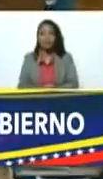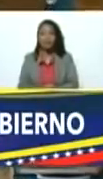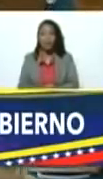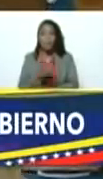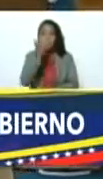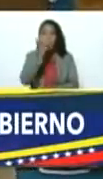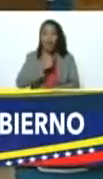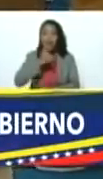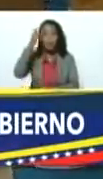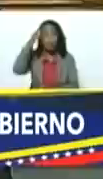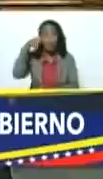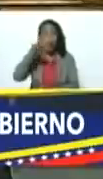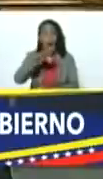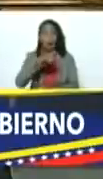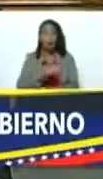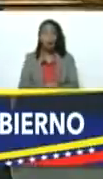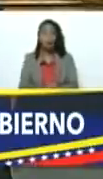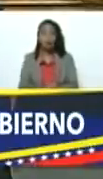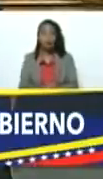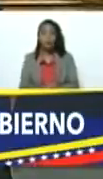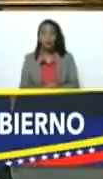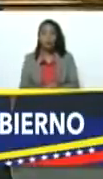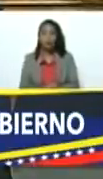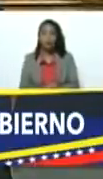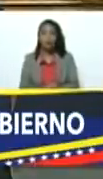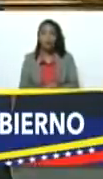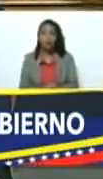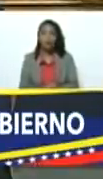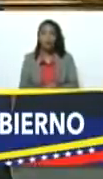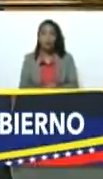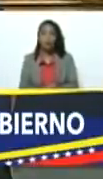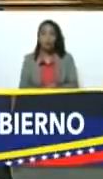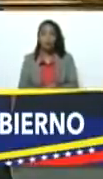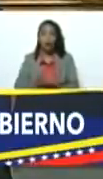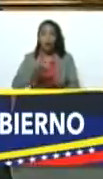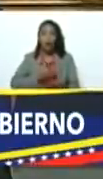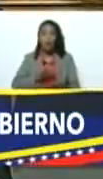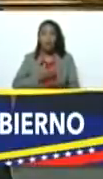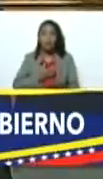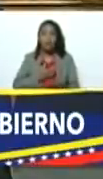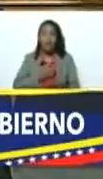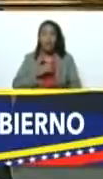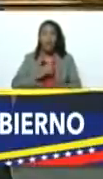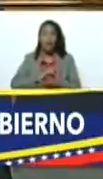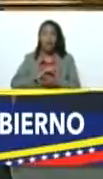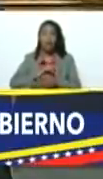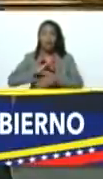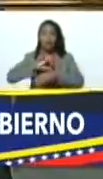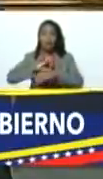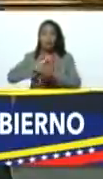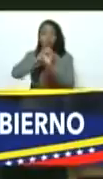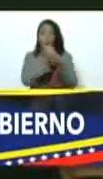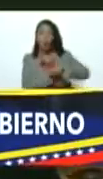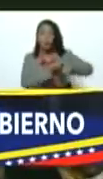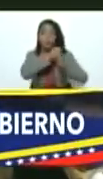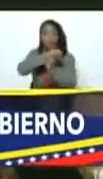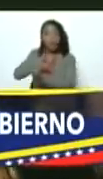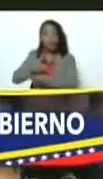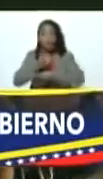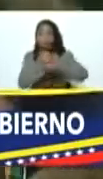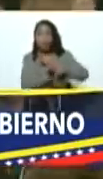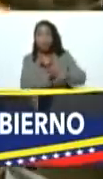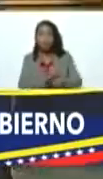Valencia del Pueblo, Julio Femayor. La alcaldesa de Tucupita, Loa Tamaronis,